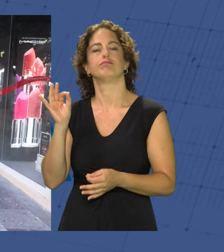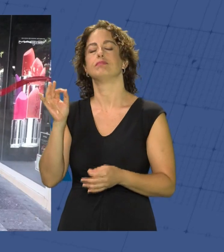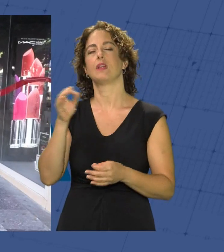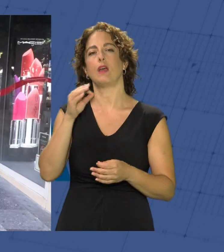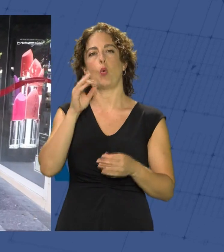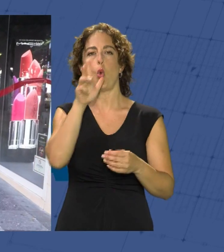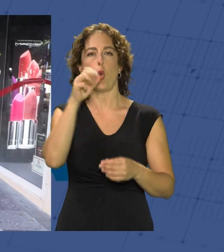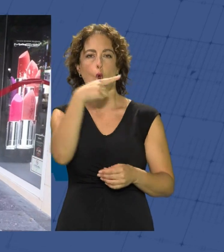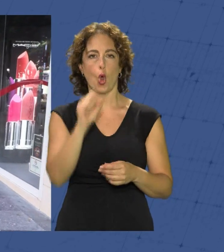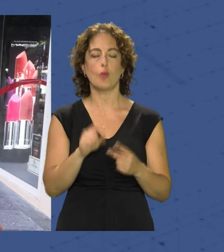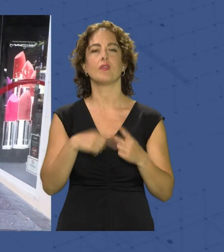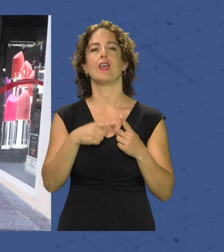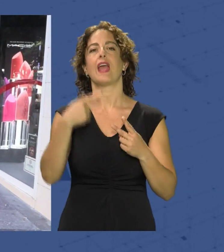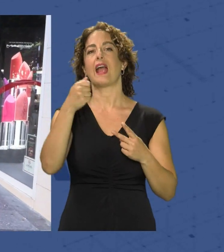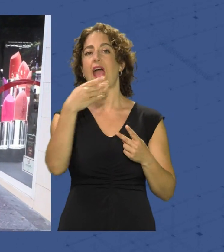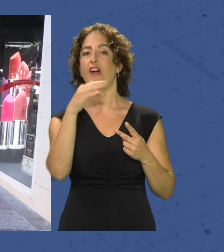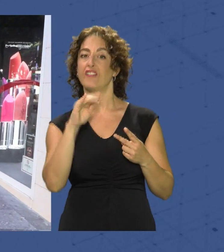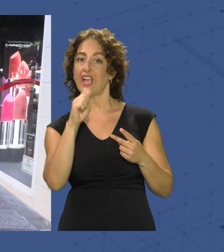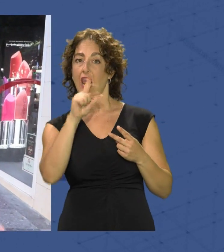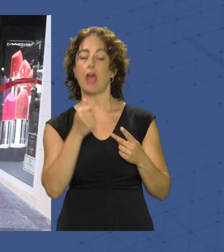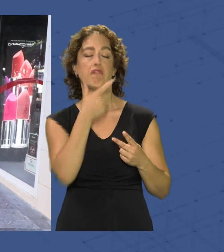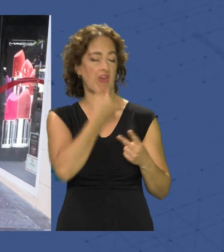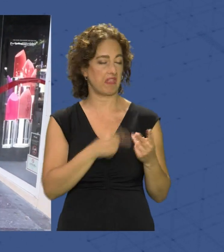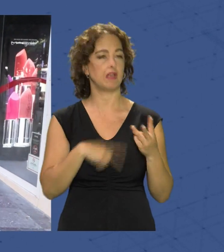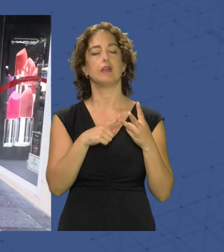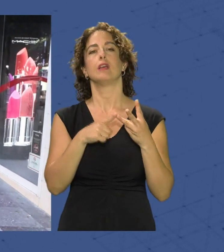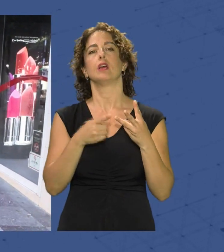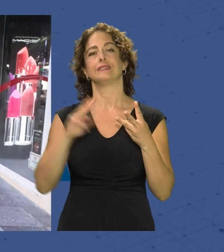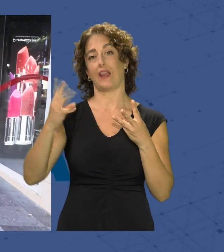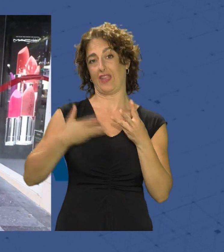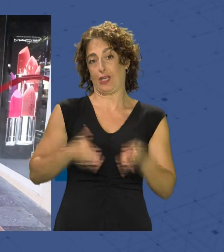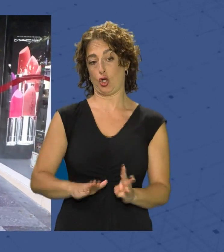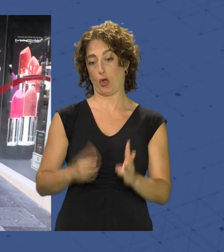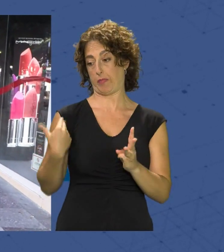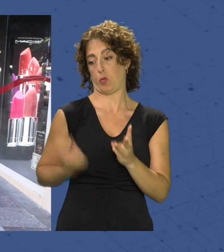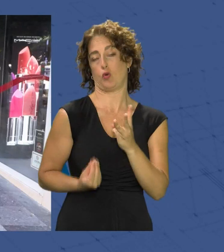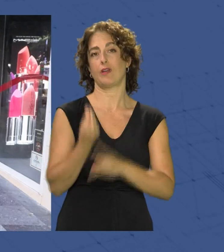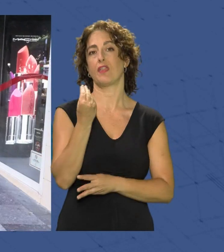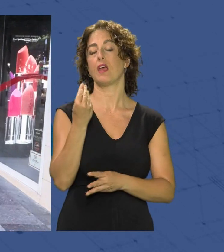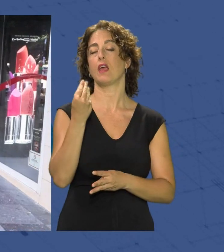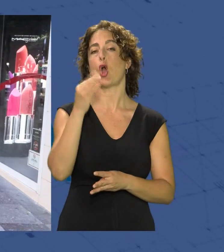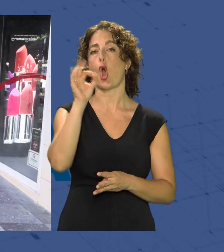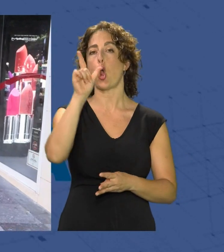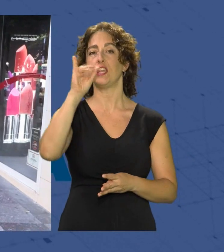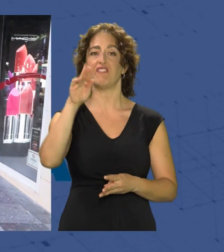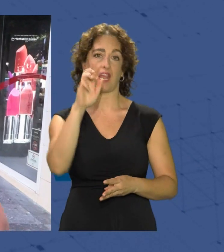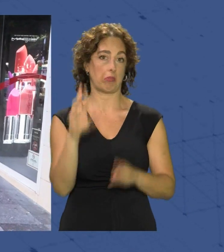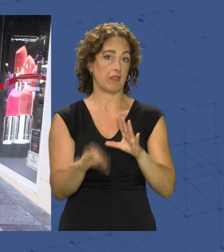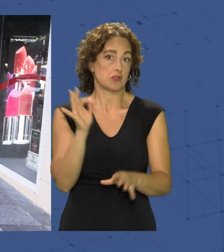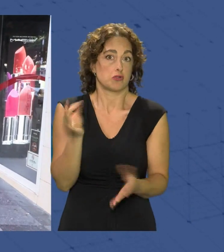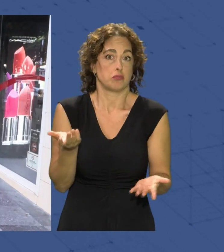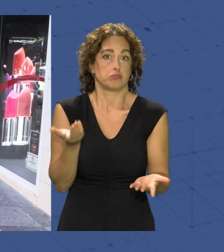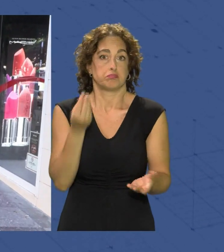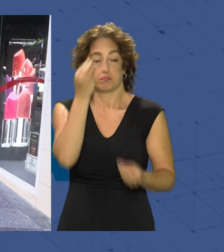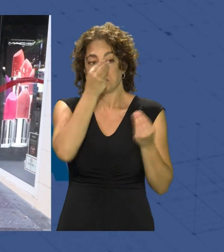fácil y Oliver que acaba de nacer mi hijo ha sido un poco porque no sabíamos qué nombre ponerle al final hemos decidido Oliver y estamos viendo en el